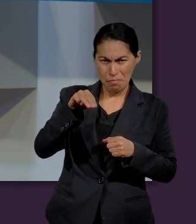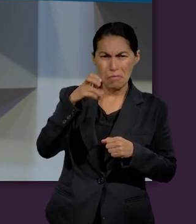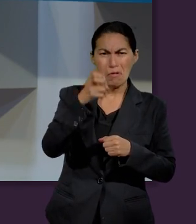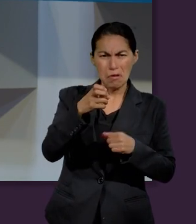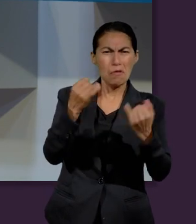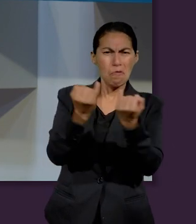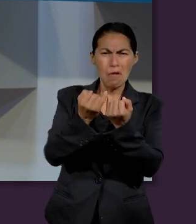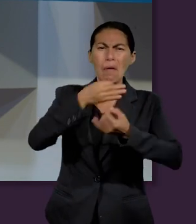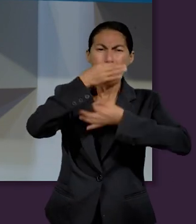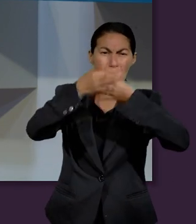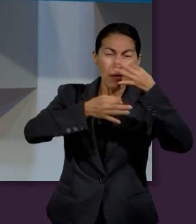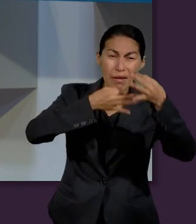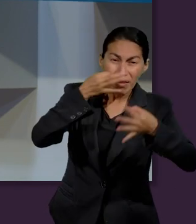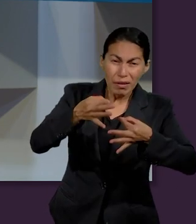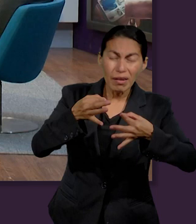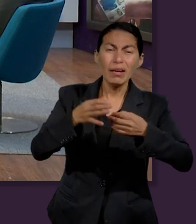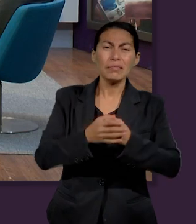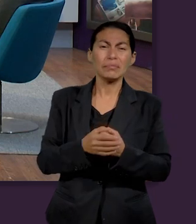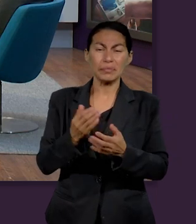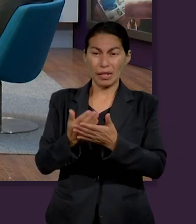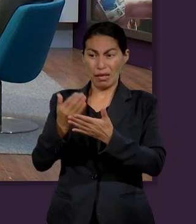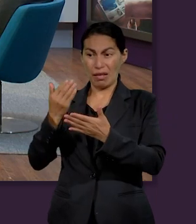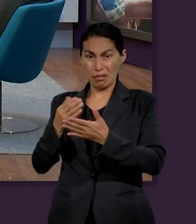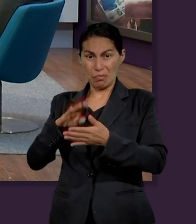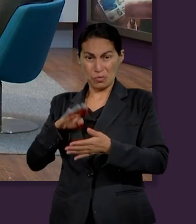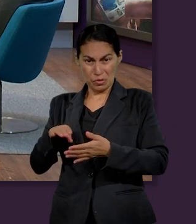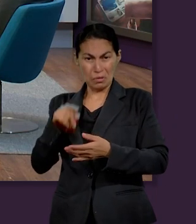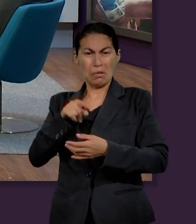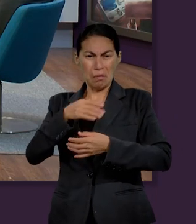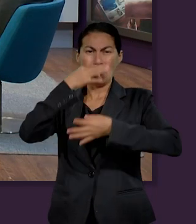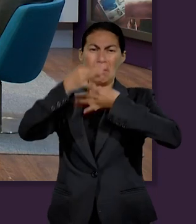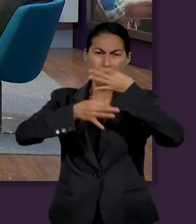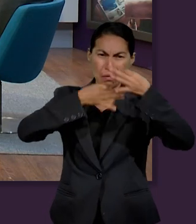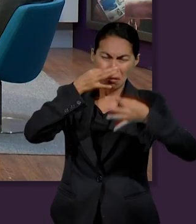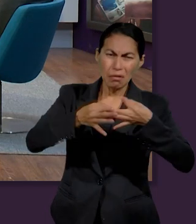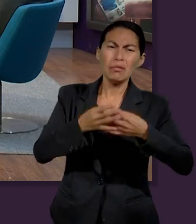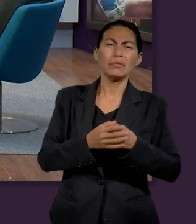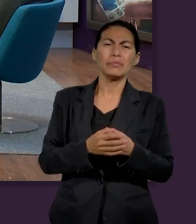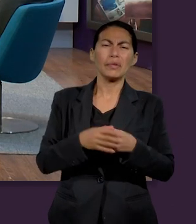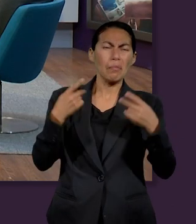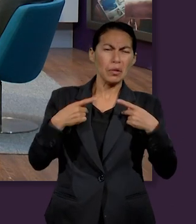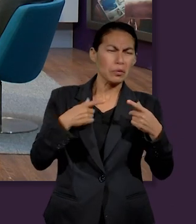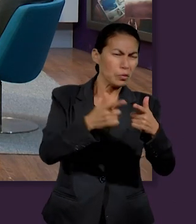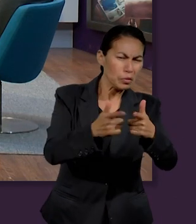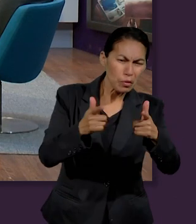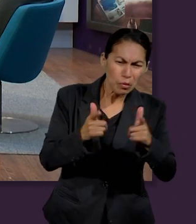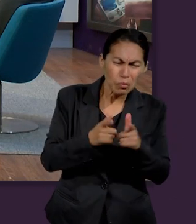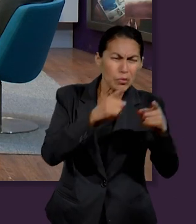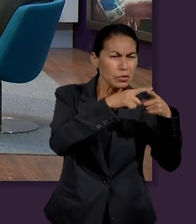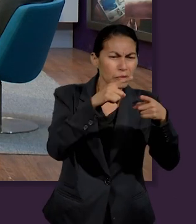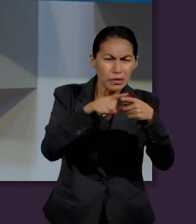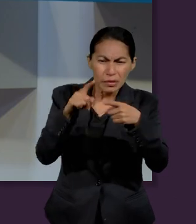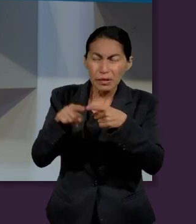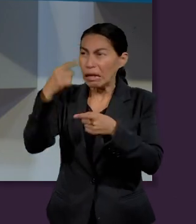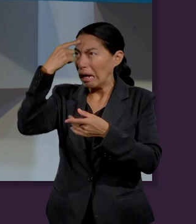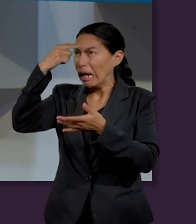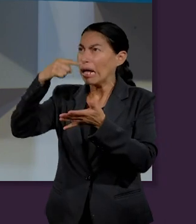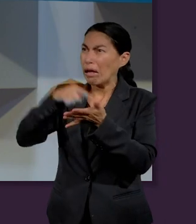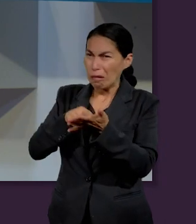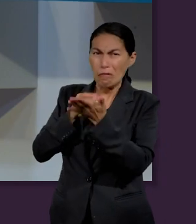predicación de este evangelio, de este mensaje de juicio? Es decir, fue un grupo de personas